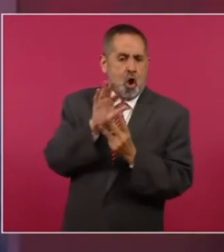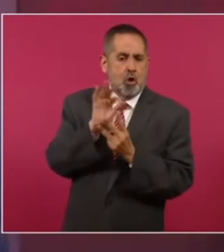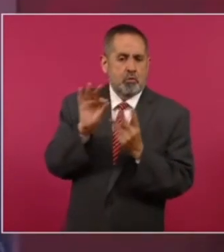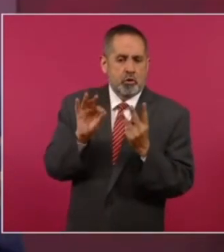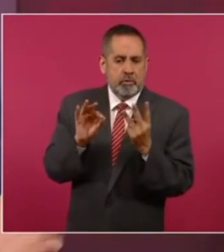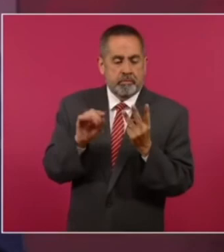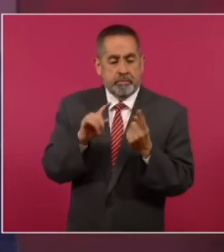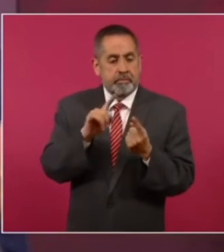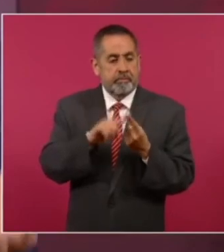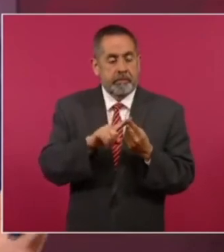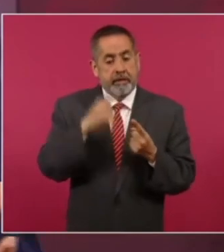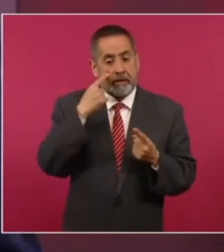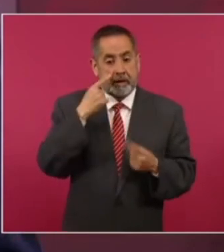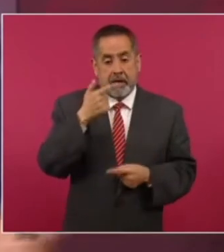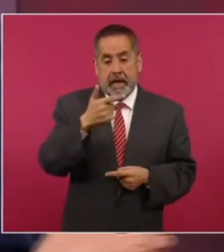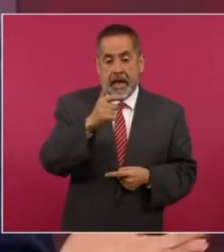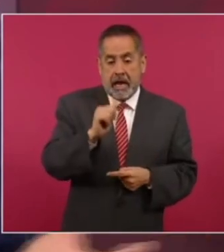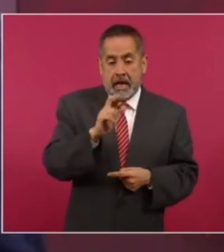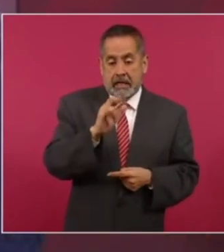una que García Luna